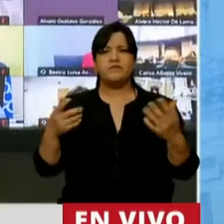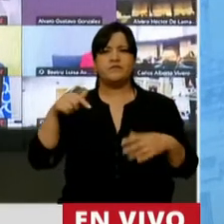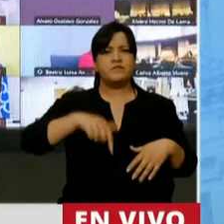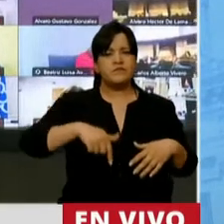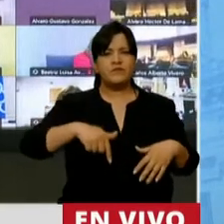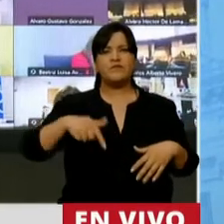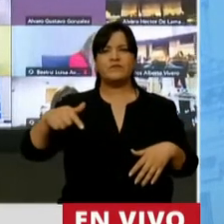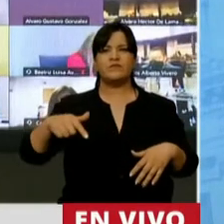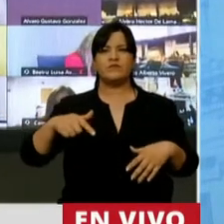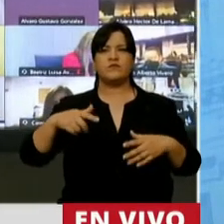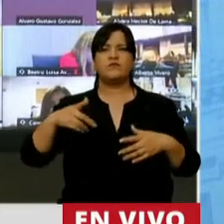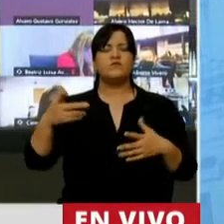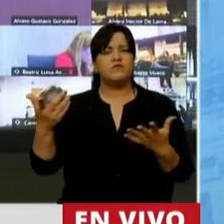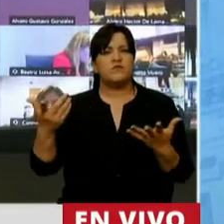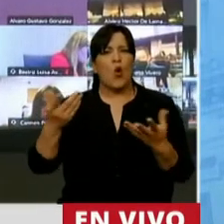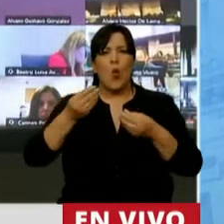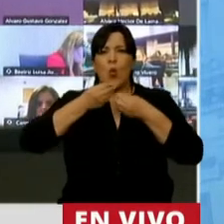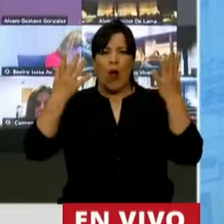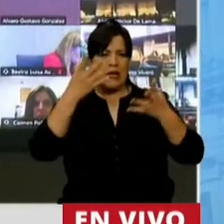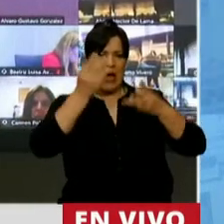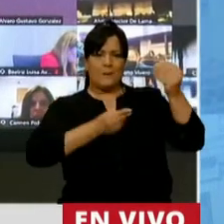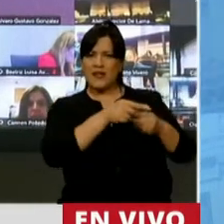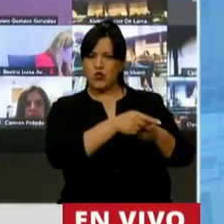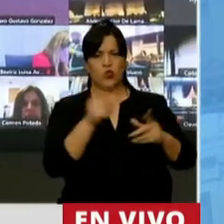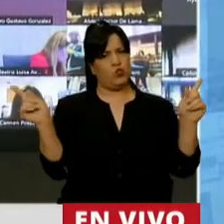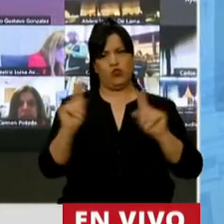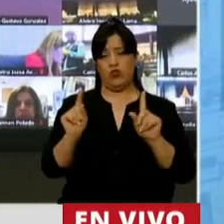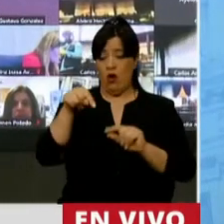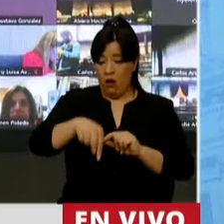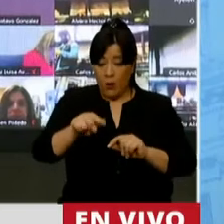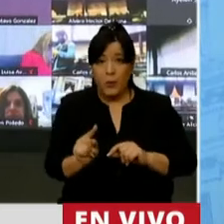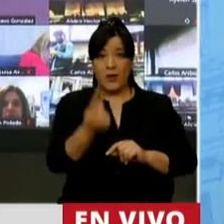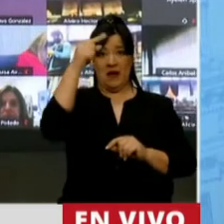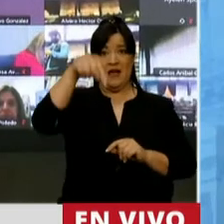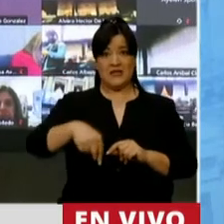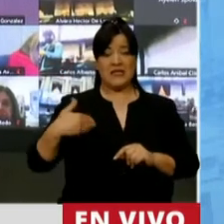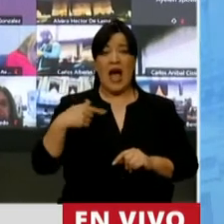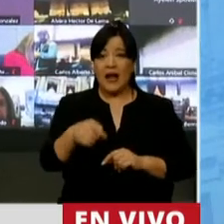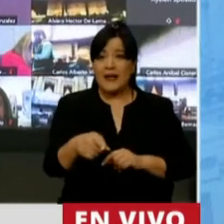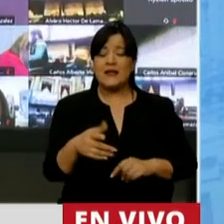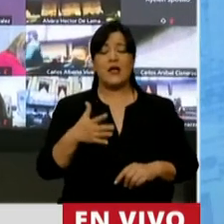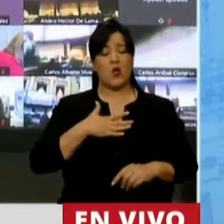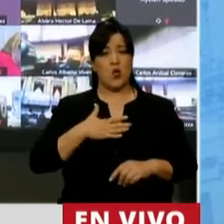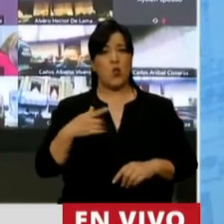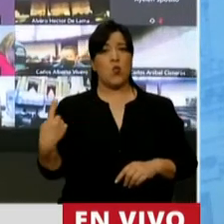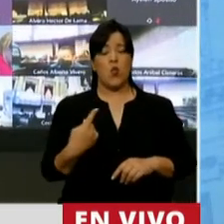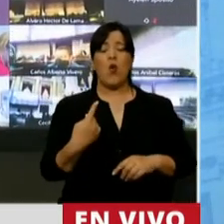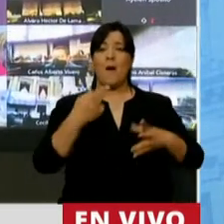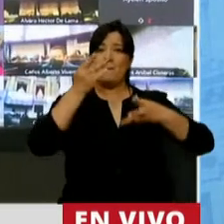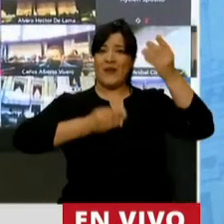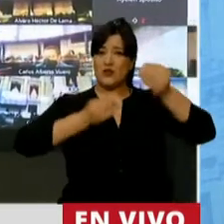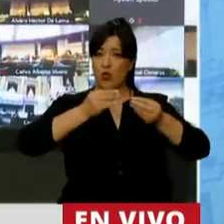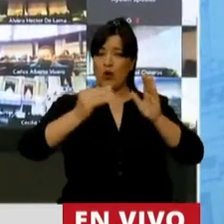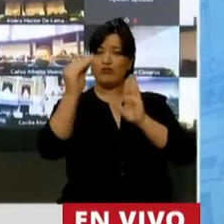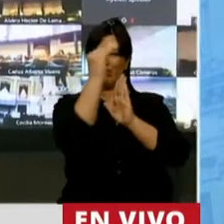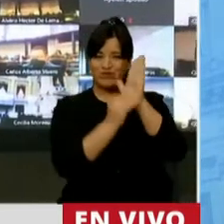señor Presidente, cualquier presupuesto, sino que por primera vez en la Argentina nuestro presupuesto tendrá